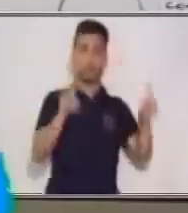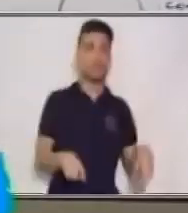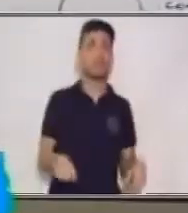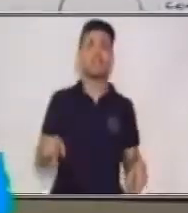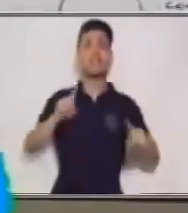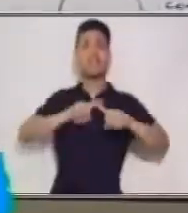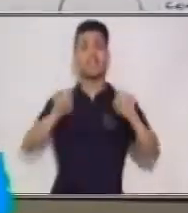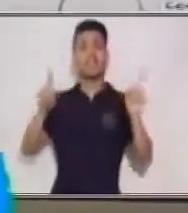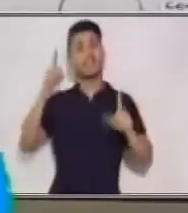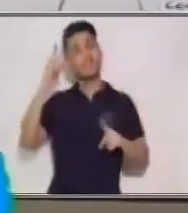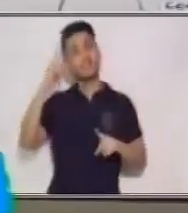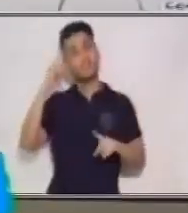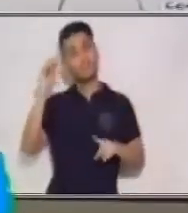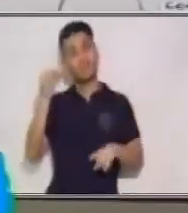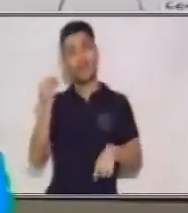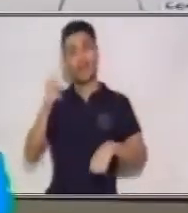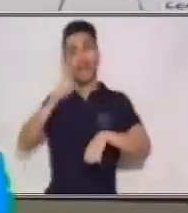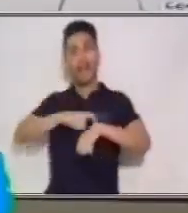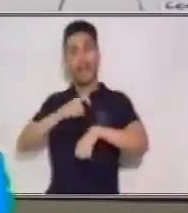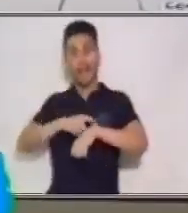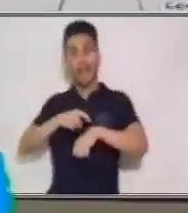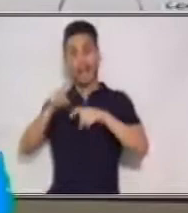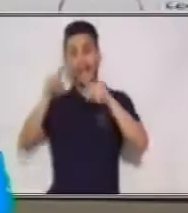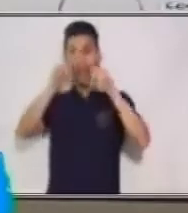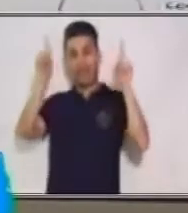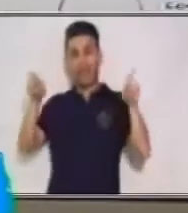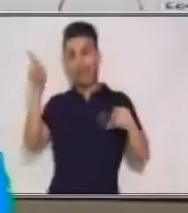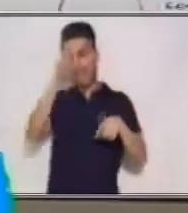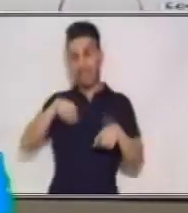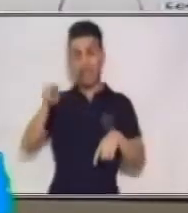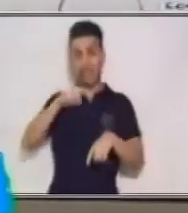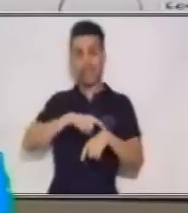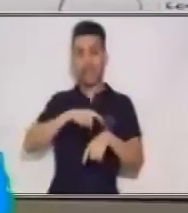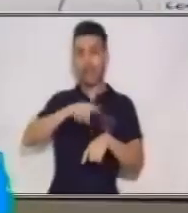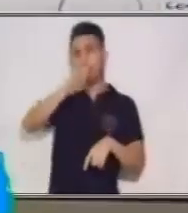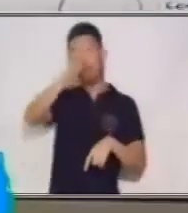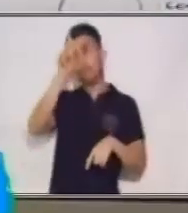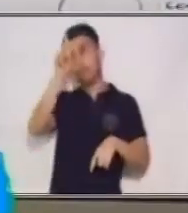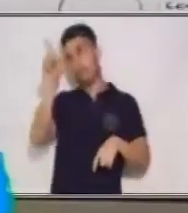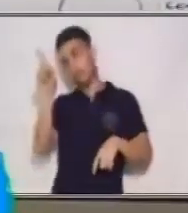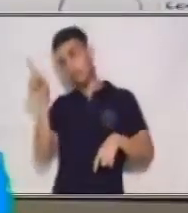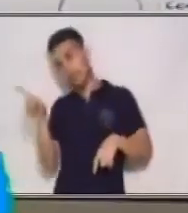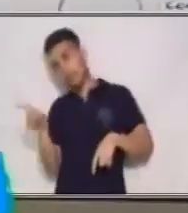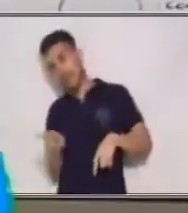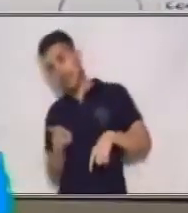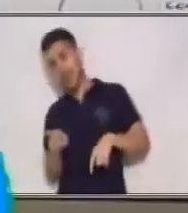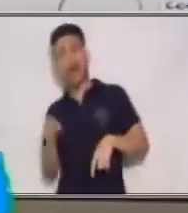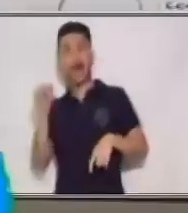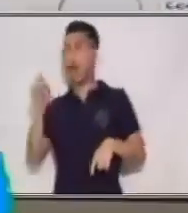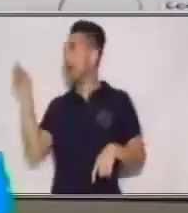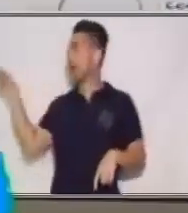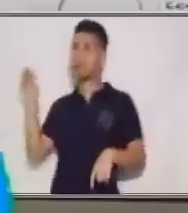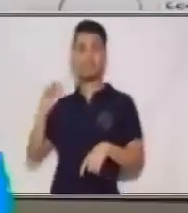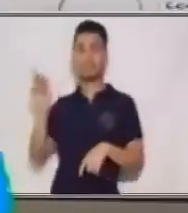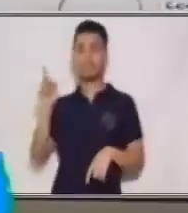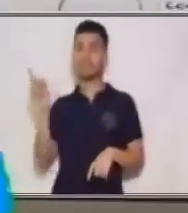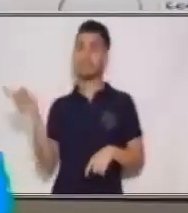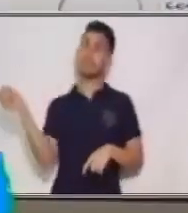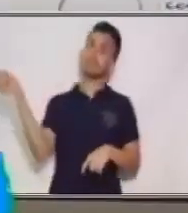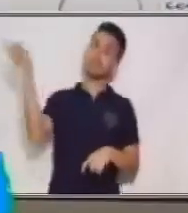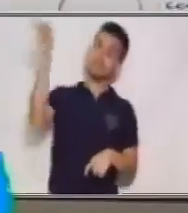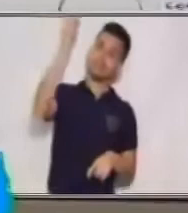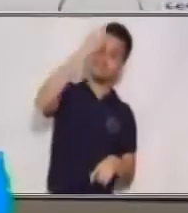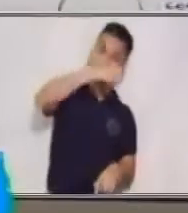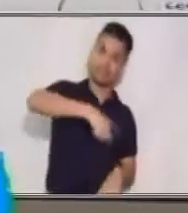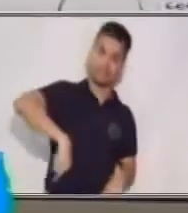agujas del reloj. Los vamos a contar siempre en el sentido contrario de cómo se mueven las agujas de un reloj.